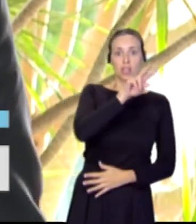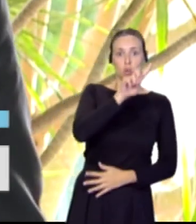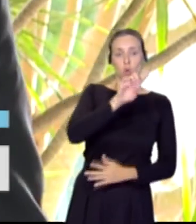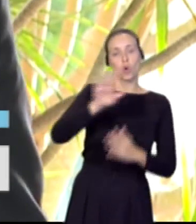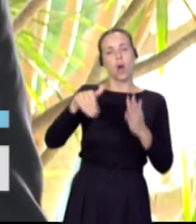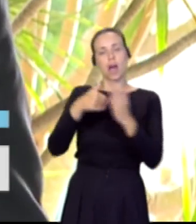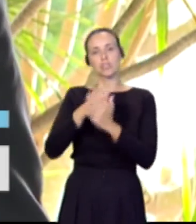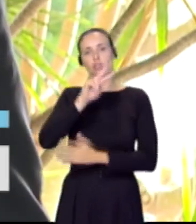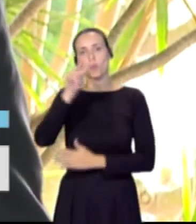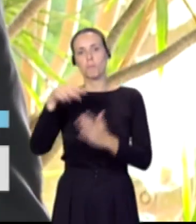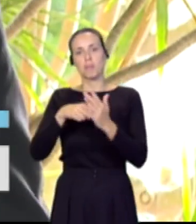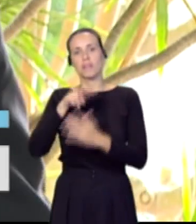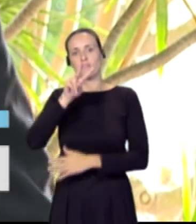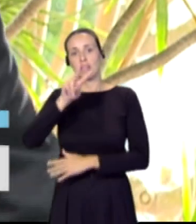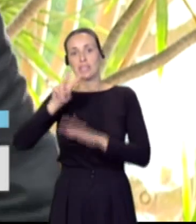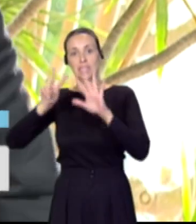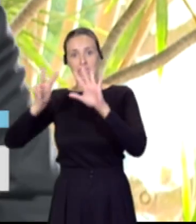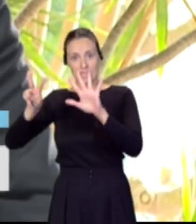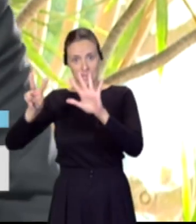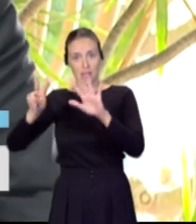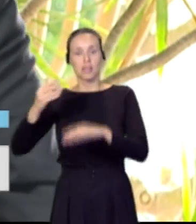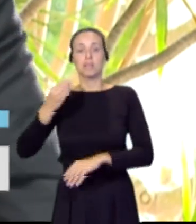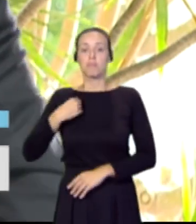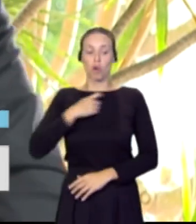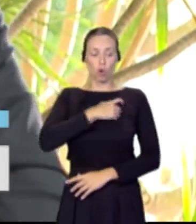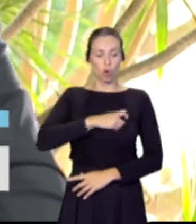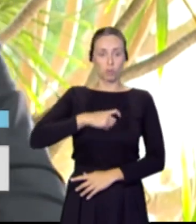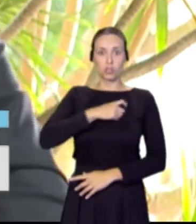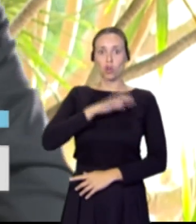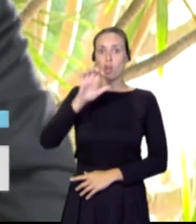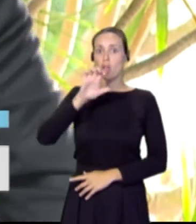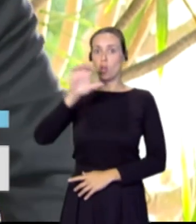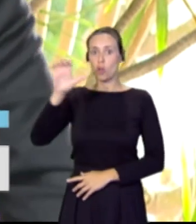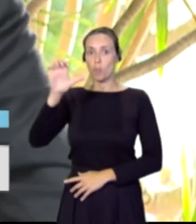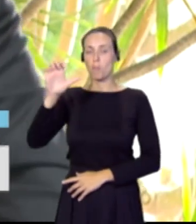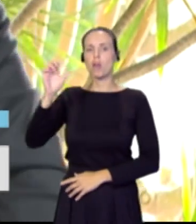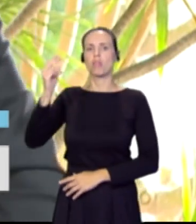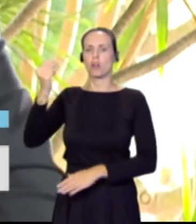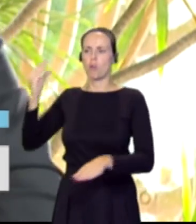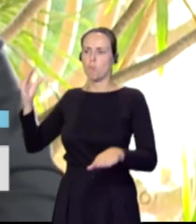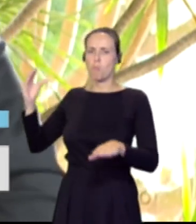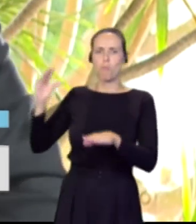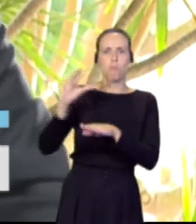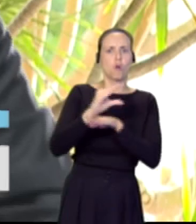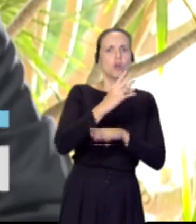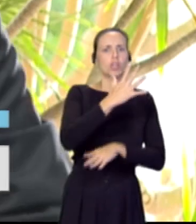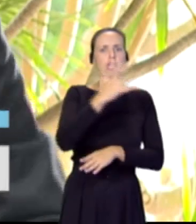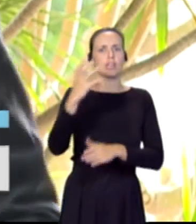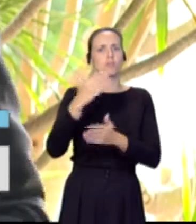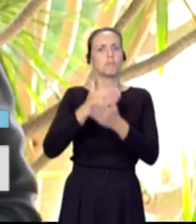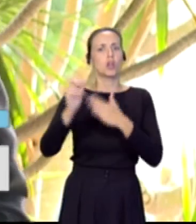la Comisión Europea está financiando con 500 millones de euros España